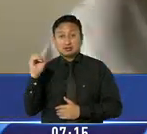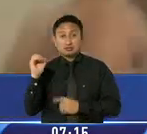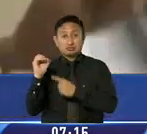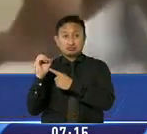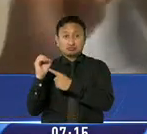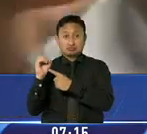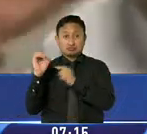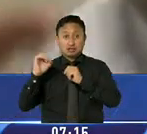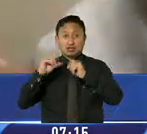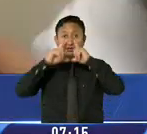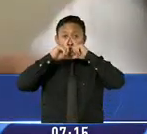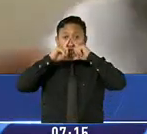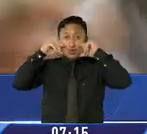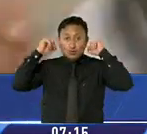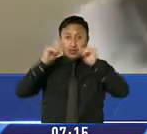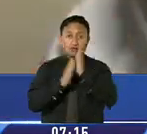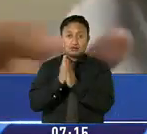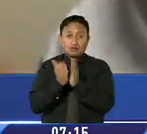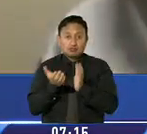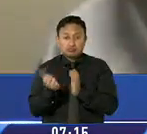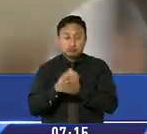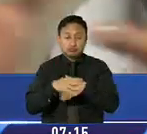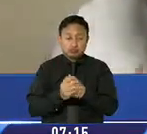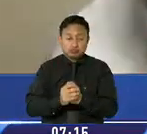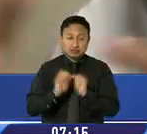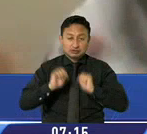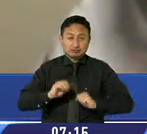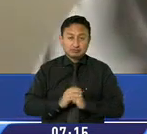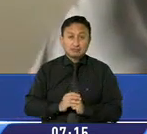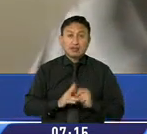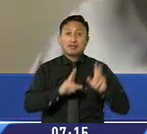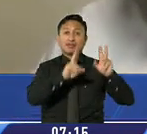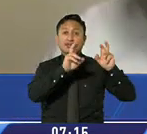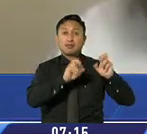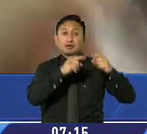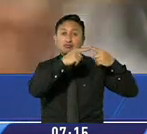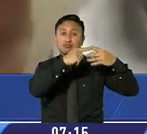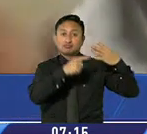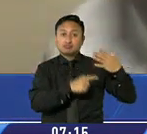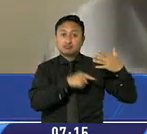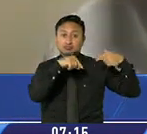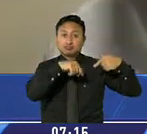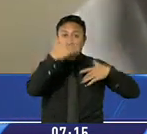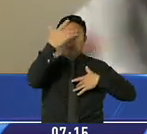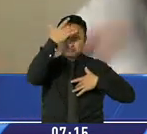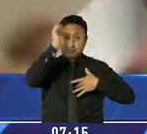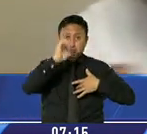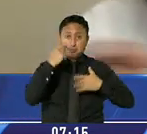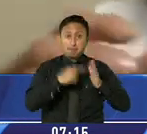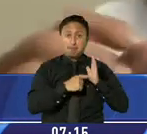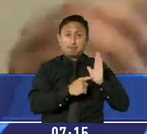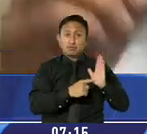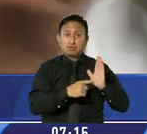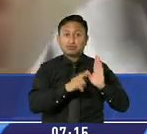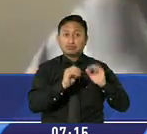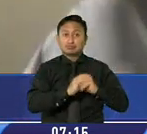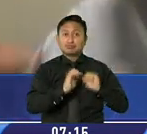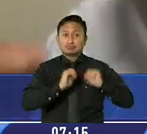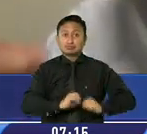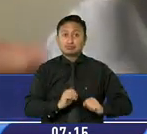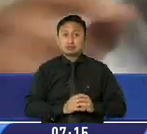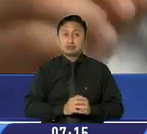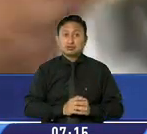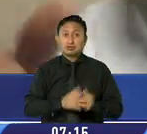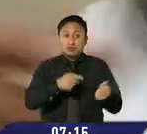oxímetros, de mascarillas, de gel, de alcohol, sino también todo lo que se utiliza para determinadas enfermedades, como el tema de los medidores de